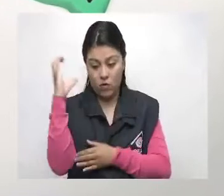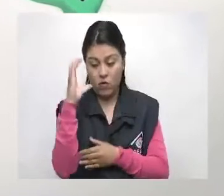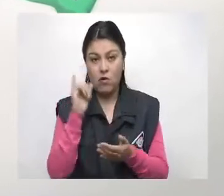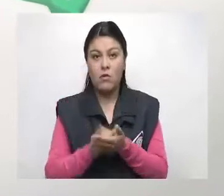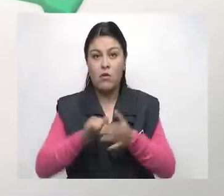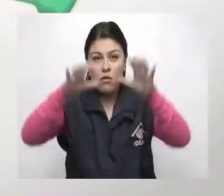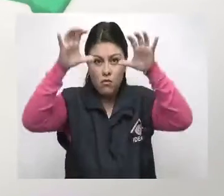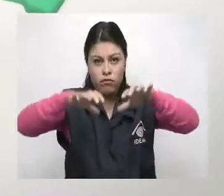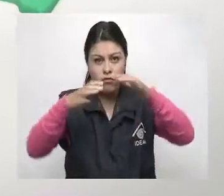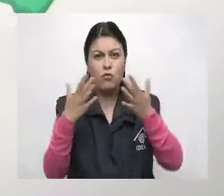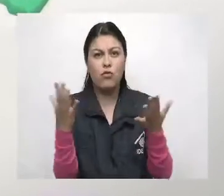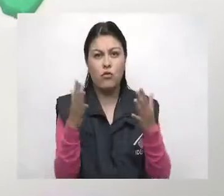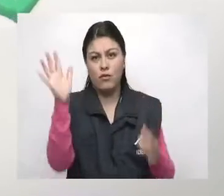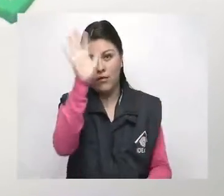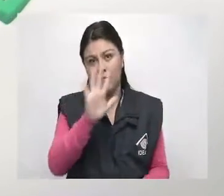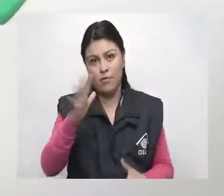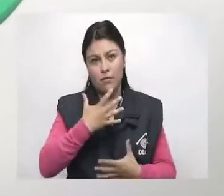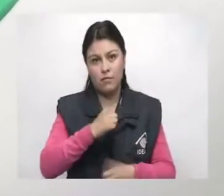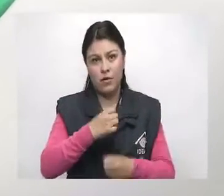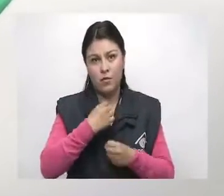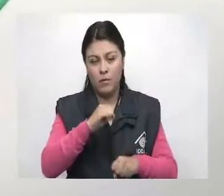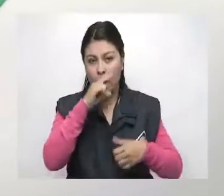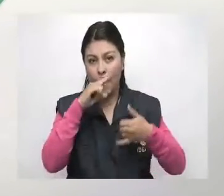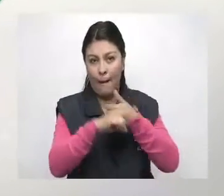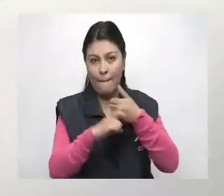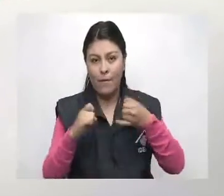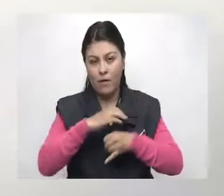Caquetá. En Putumayo las lluvias serán pasajeras.